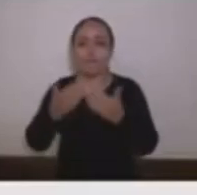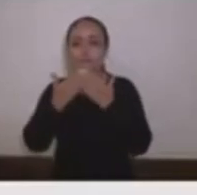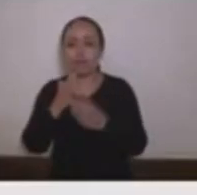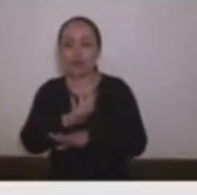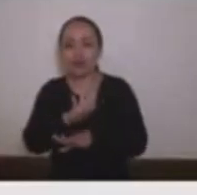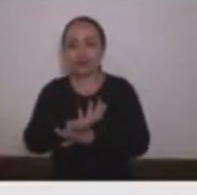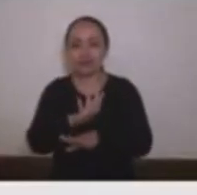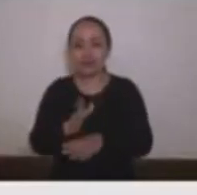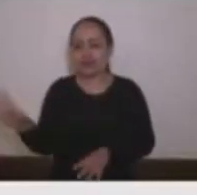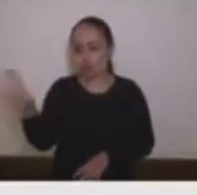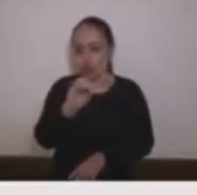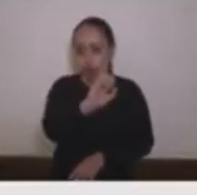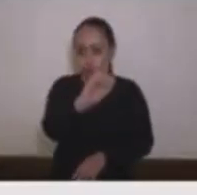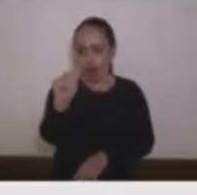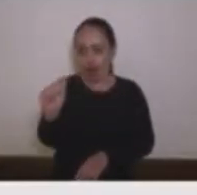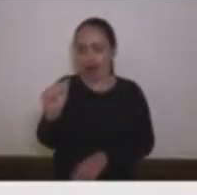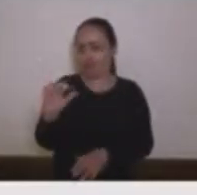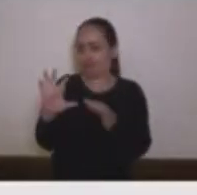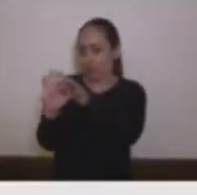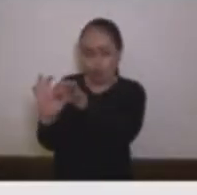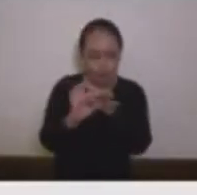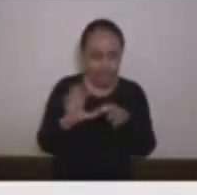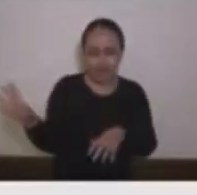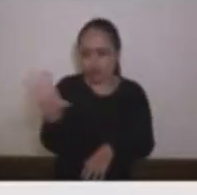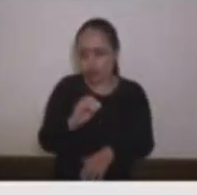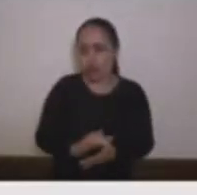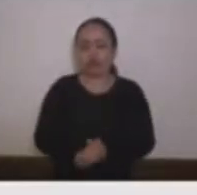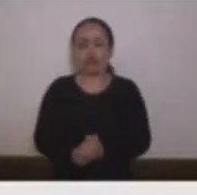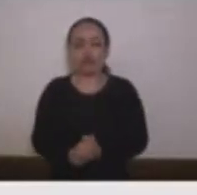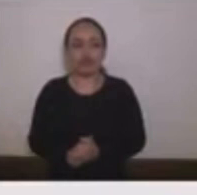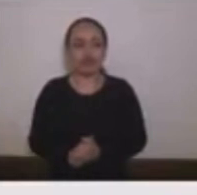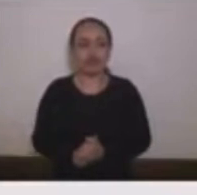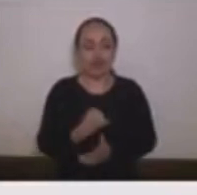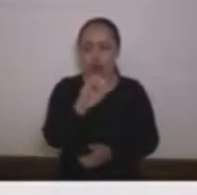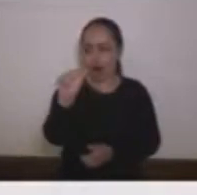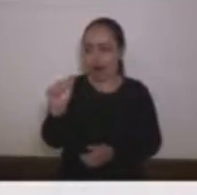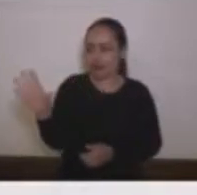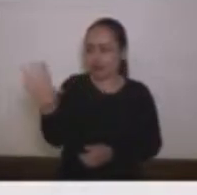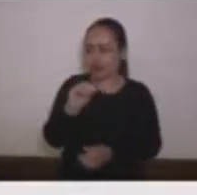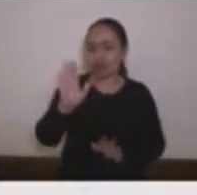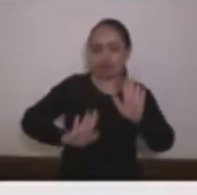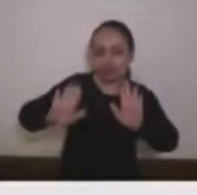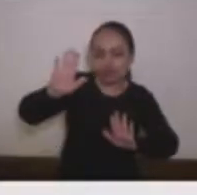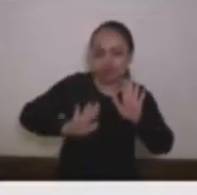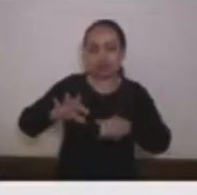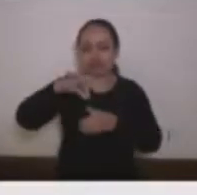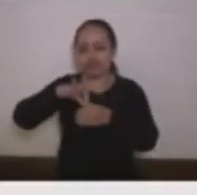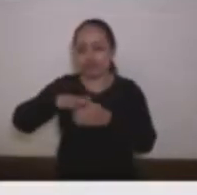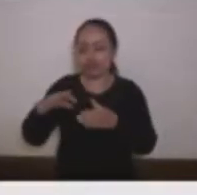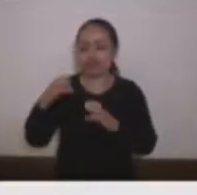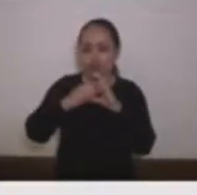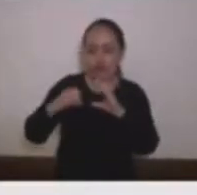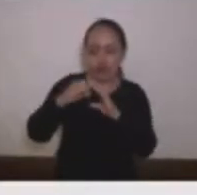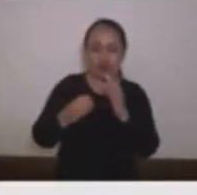Para todas, para mis compañeros, colegas del Consejo, compañeros y compañeras, para los candidatos a la Contraloría y para la gente que nos acompaña